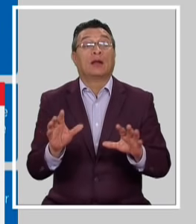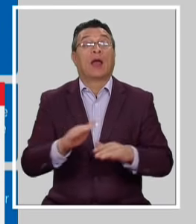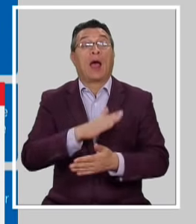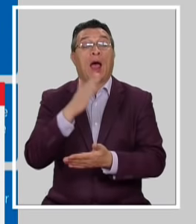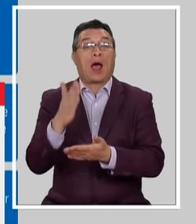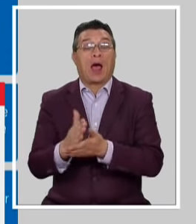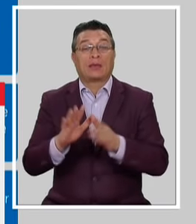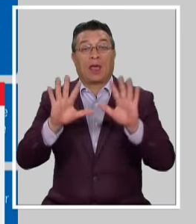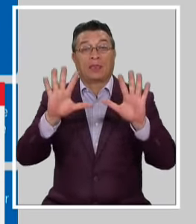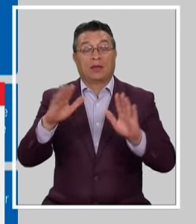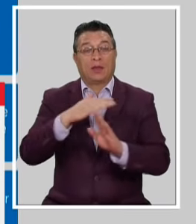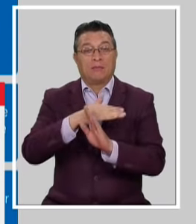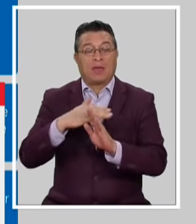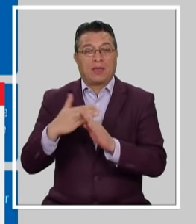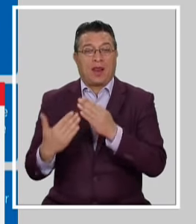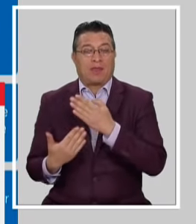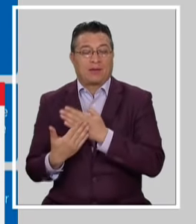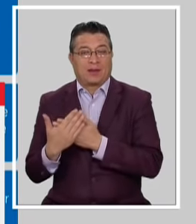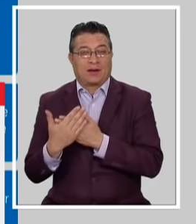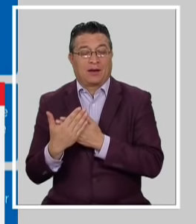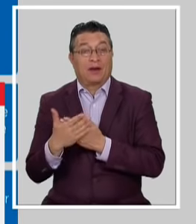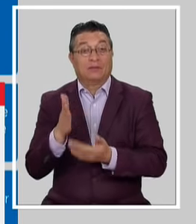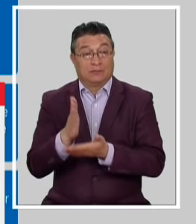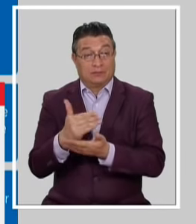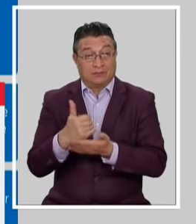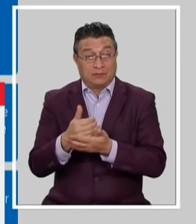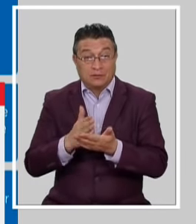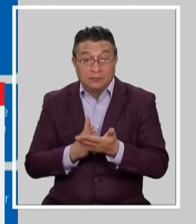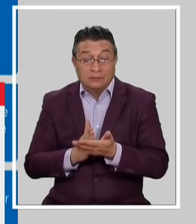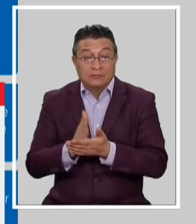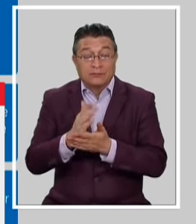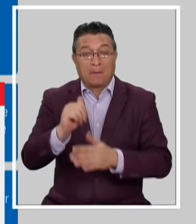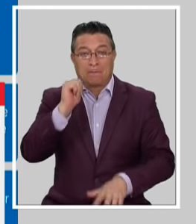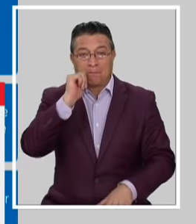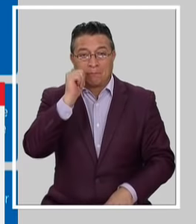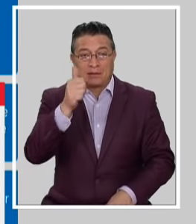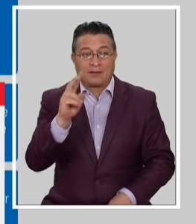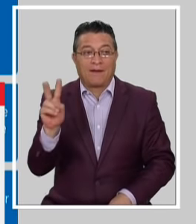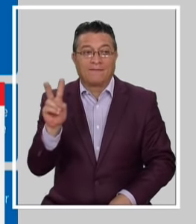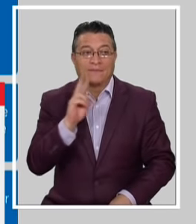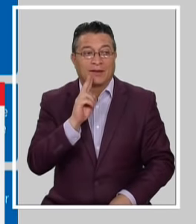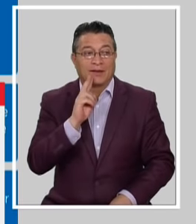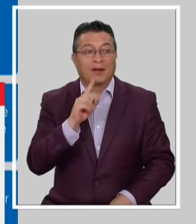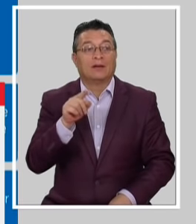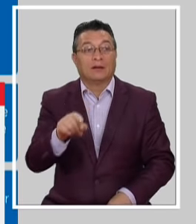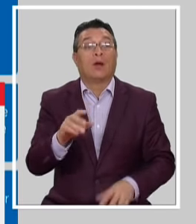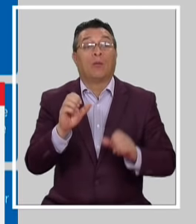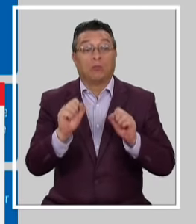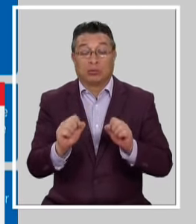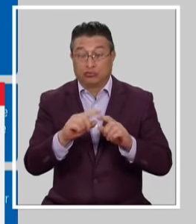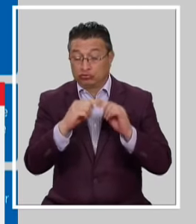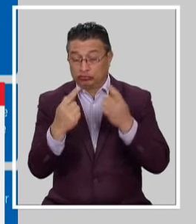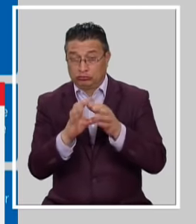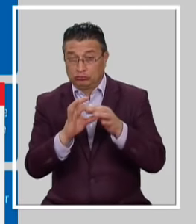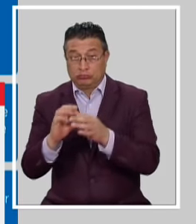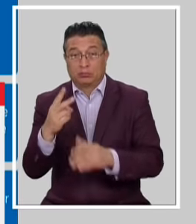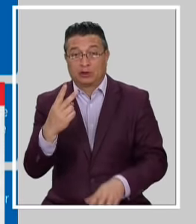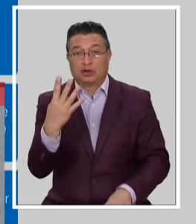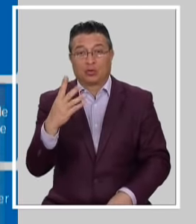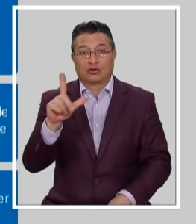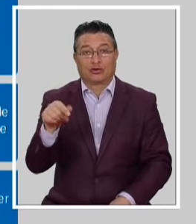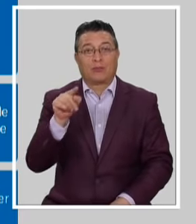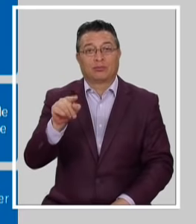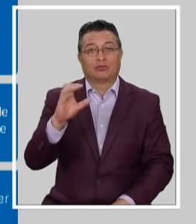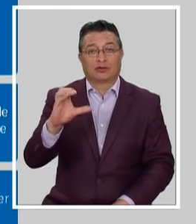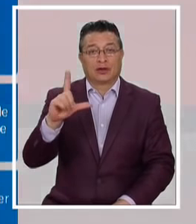Diez y media De la mañana La medida Comienza a regir Desde mañana Viernes Y más detalles De eso En 24 horas Está toda